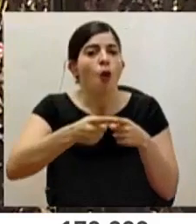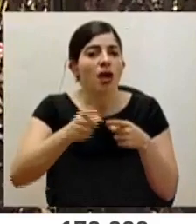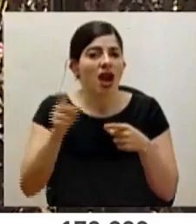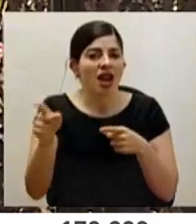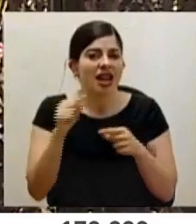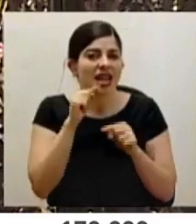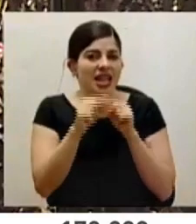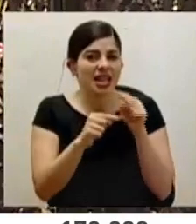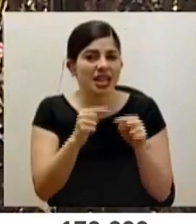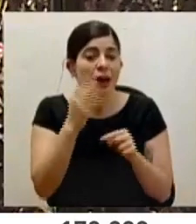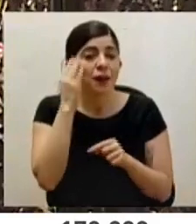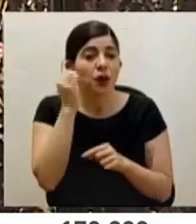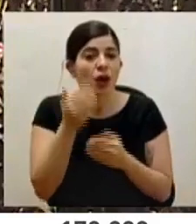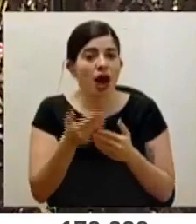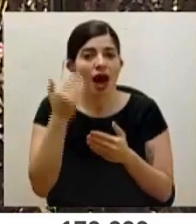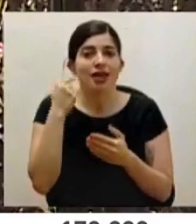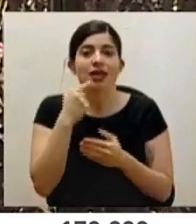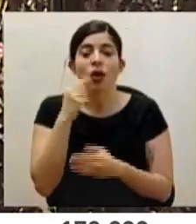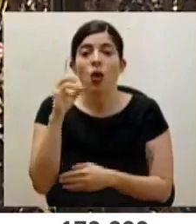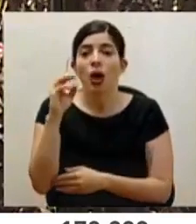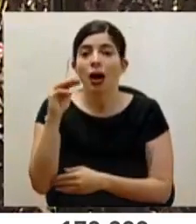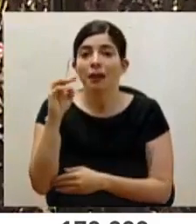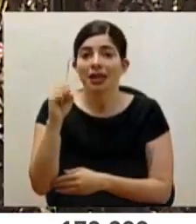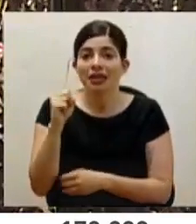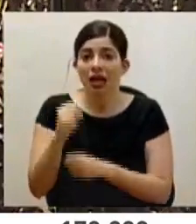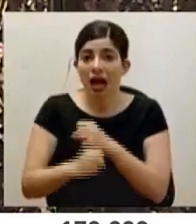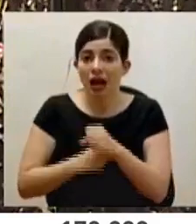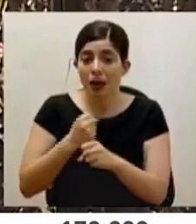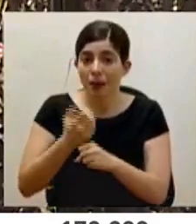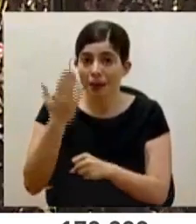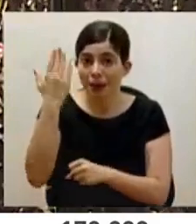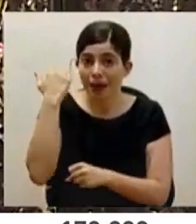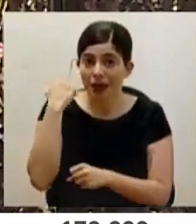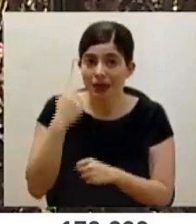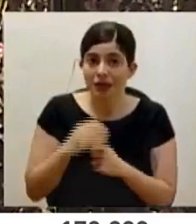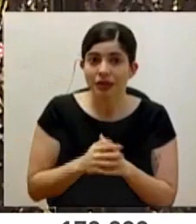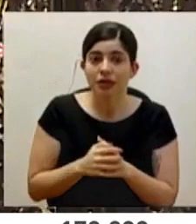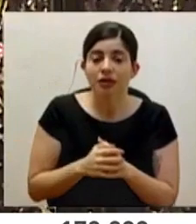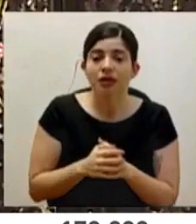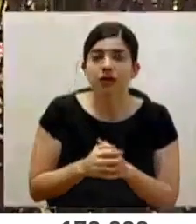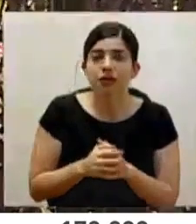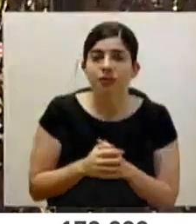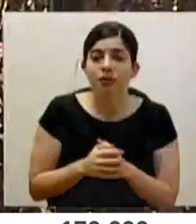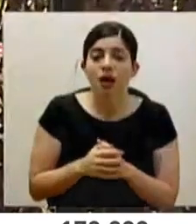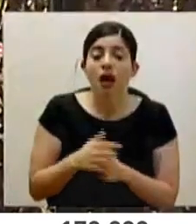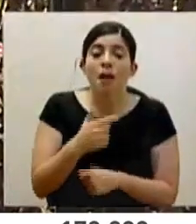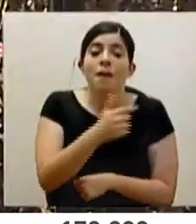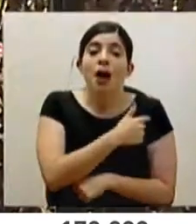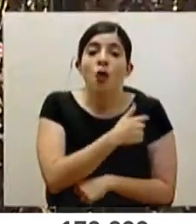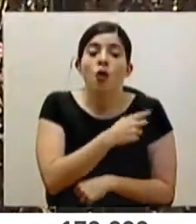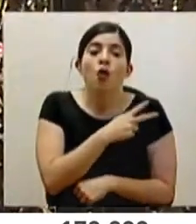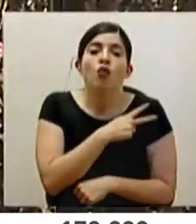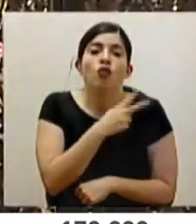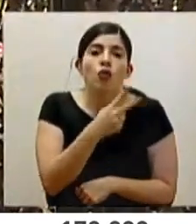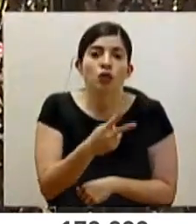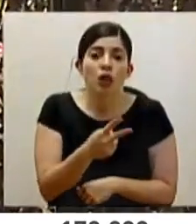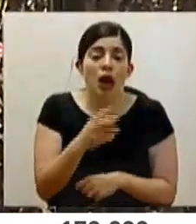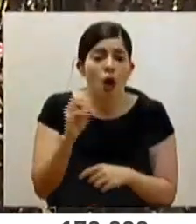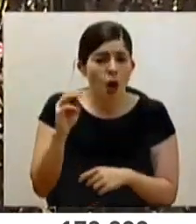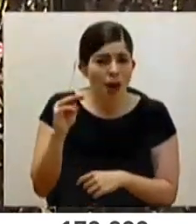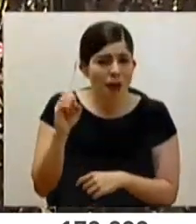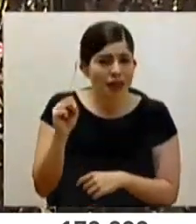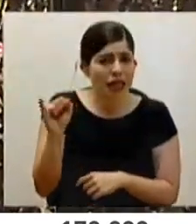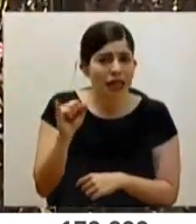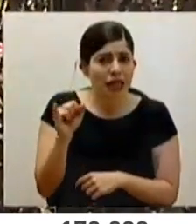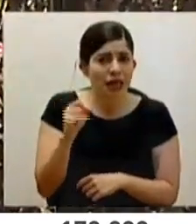tomando en cuenta el criterio que había emitido la OMS el año pasado, en donde se hablaba de que la vacuna era voluntaria. Es cierto que la OMS también